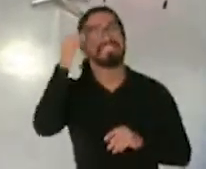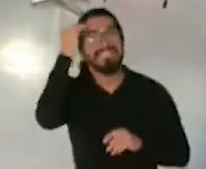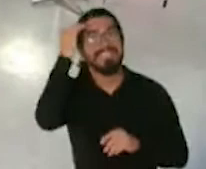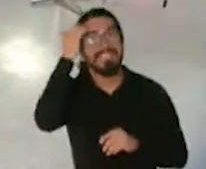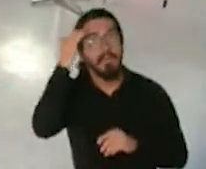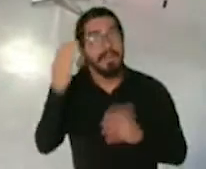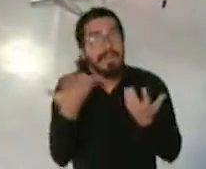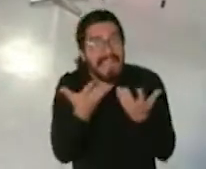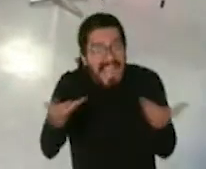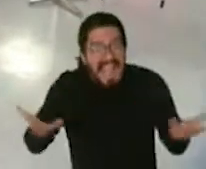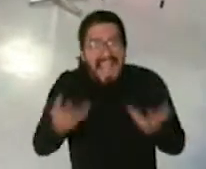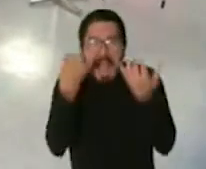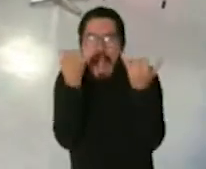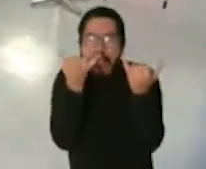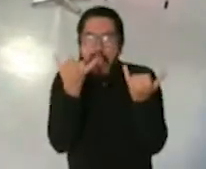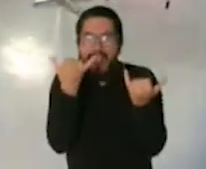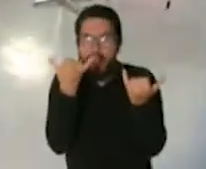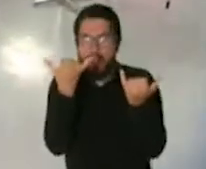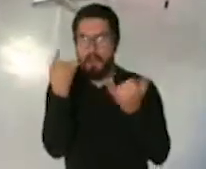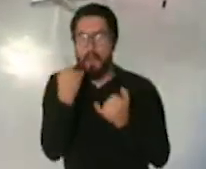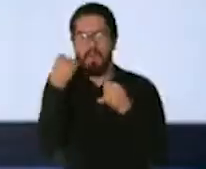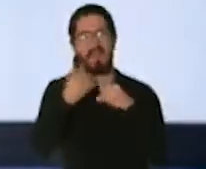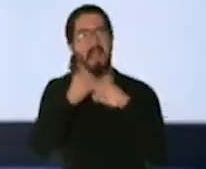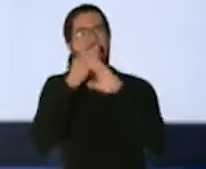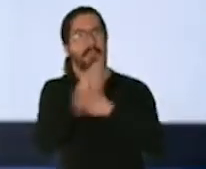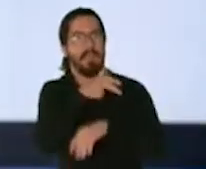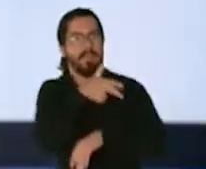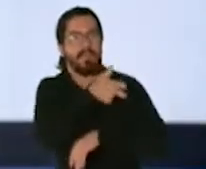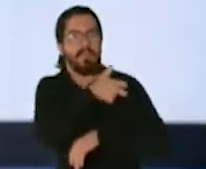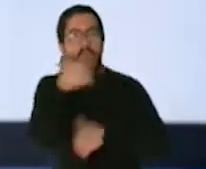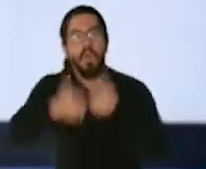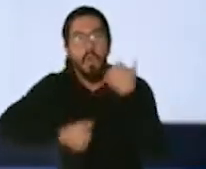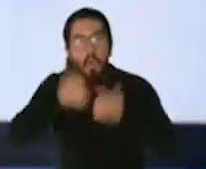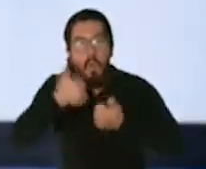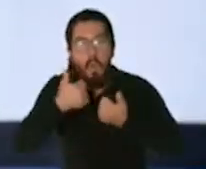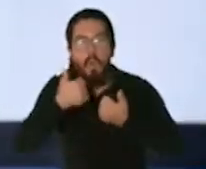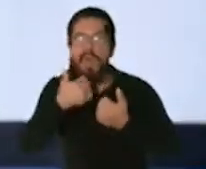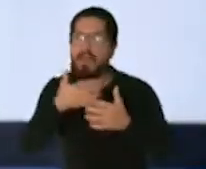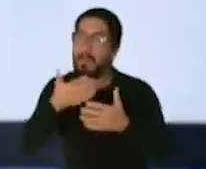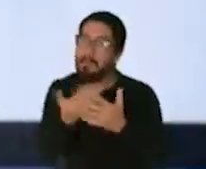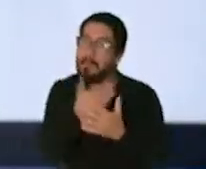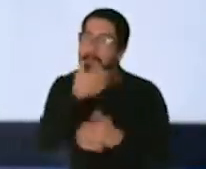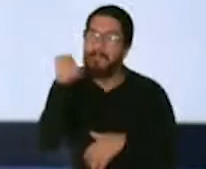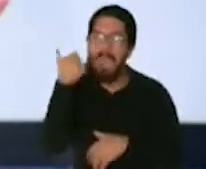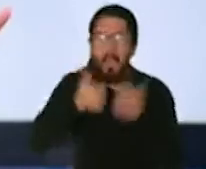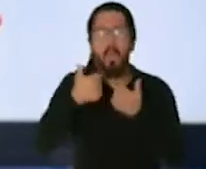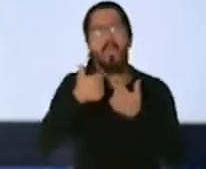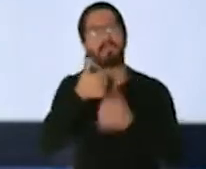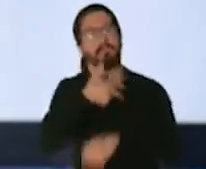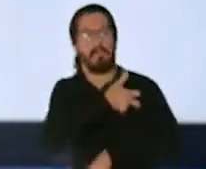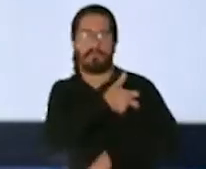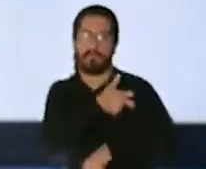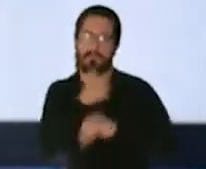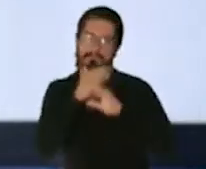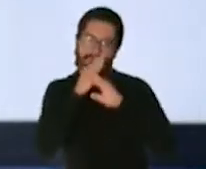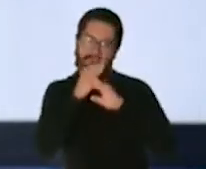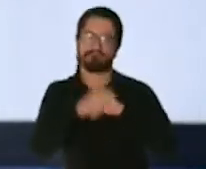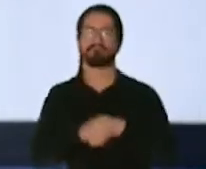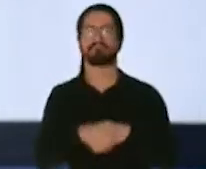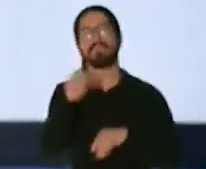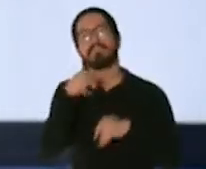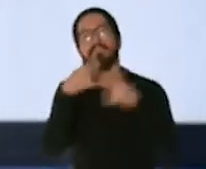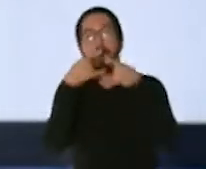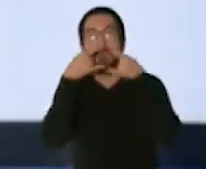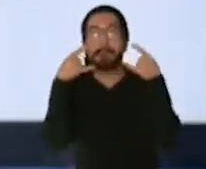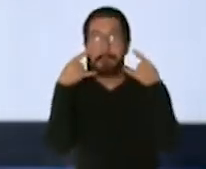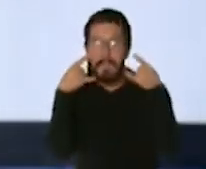herramienta que tenemos ahora es la vacunación o sea la mascarilla y obviamente ciertamente mantener la distancia y algo bien claro de la